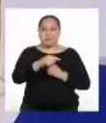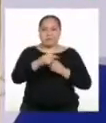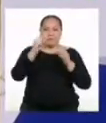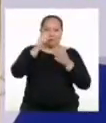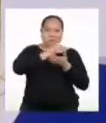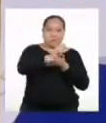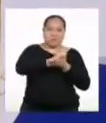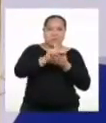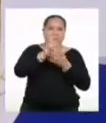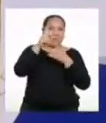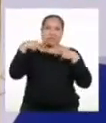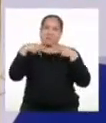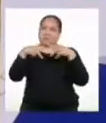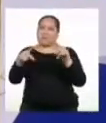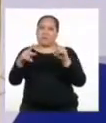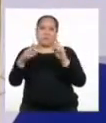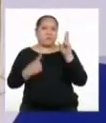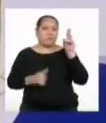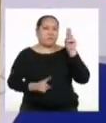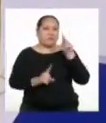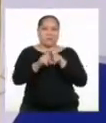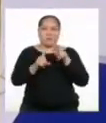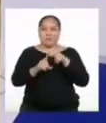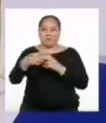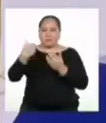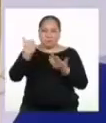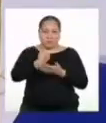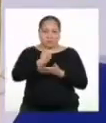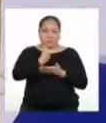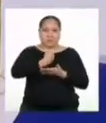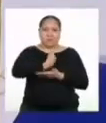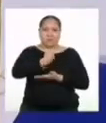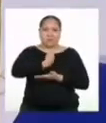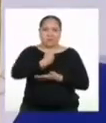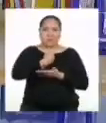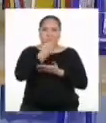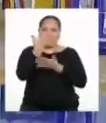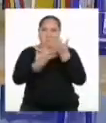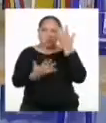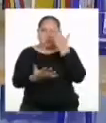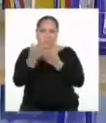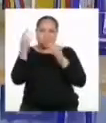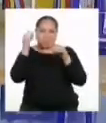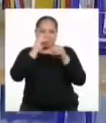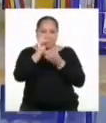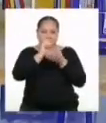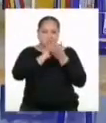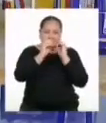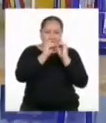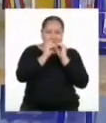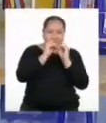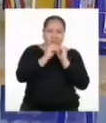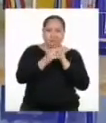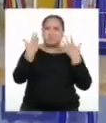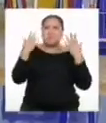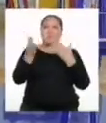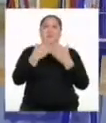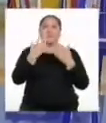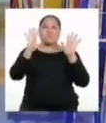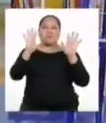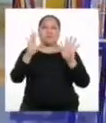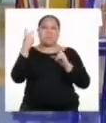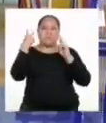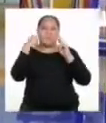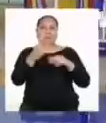publicación no pide permiso para existir y con nuestras propias manos podemos crearla. Es así de simple. Miren,